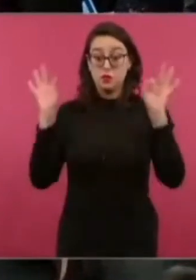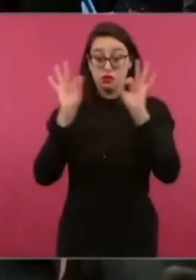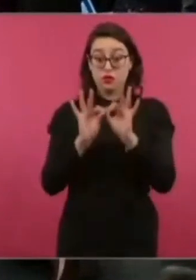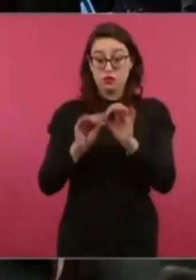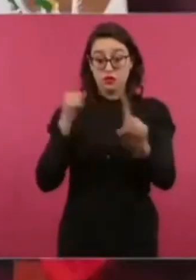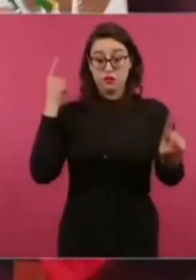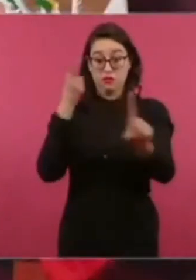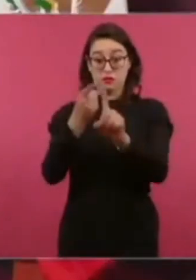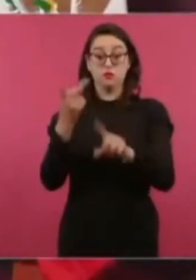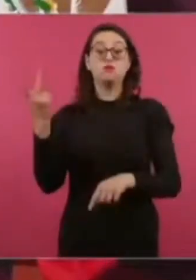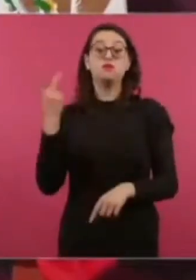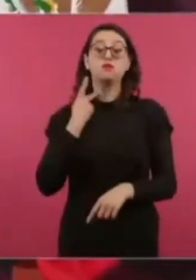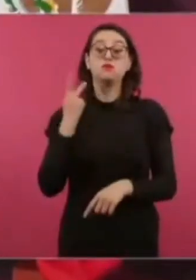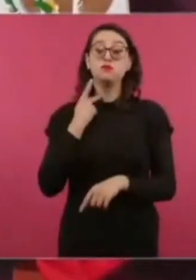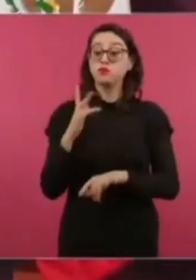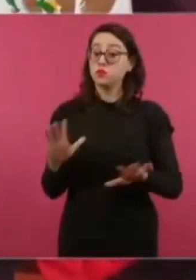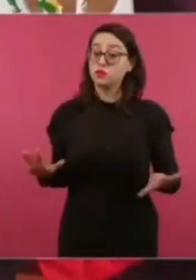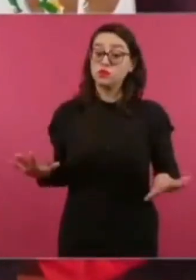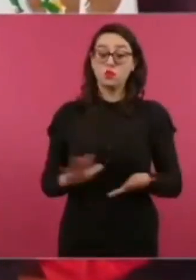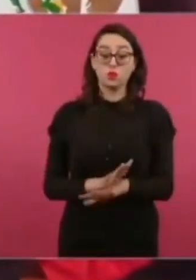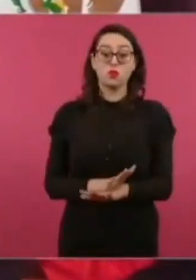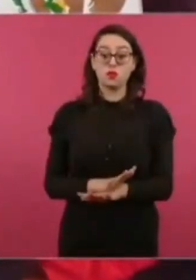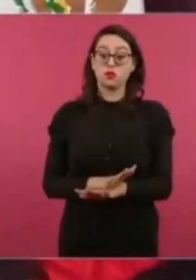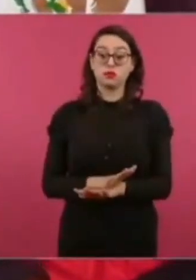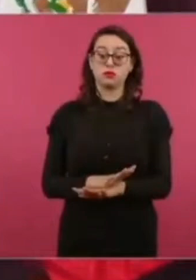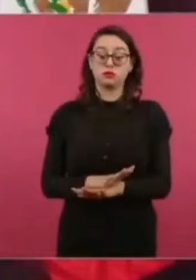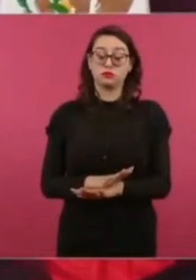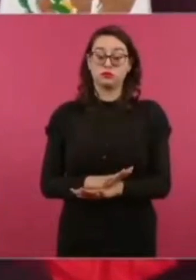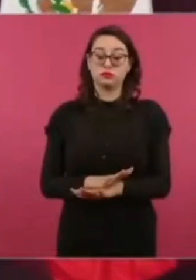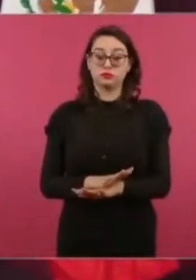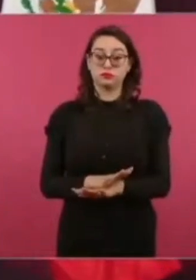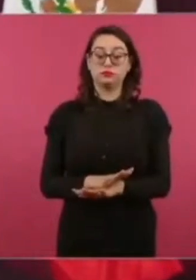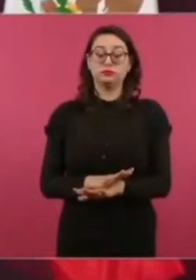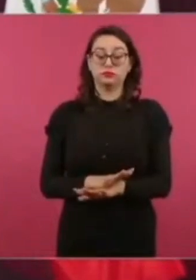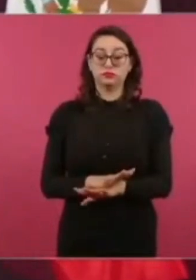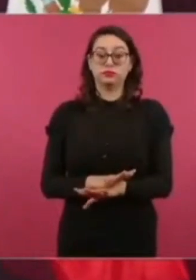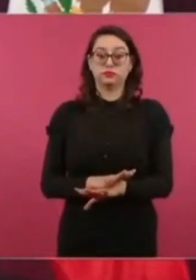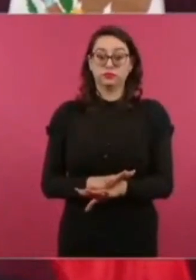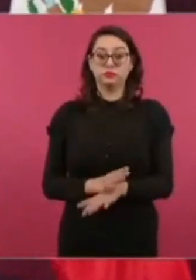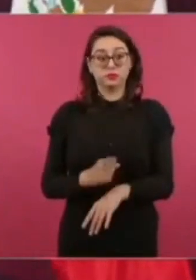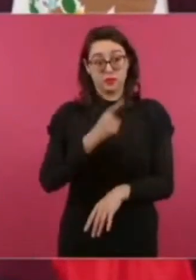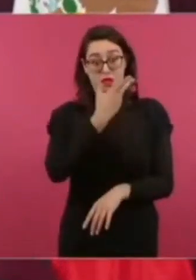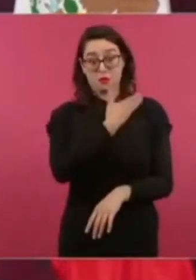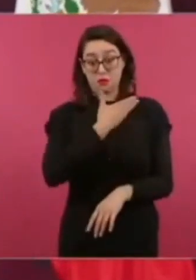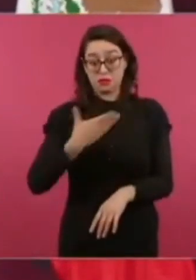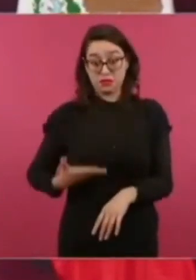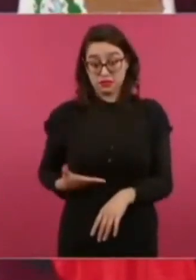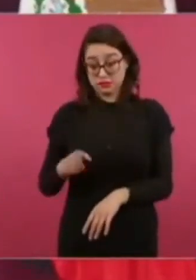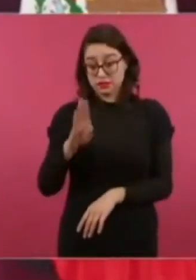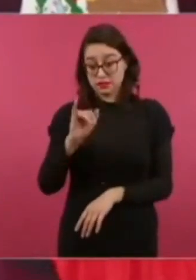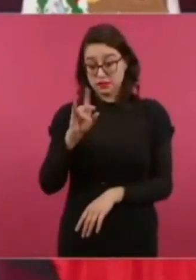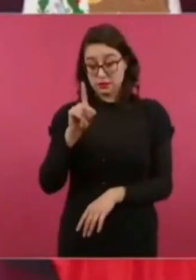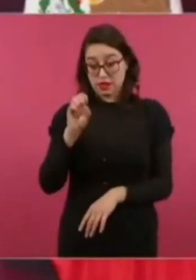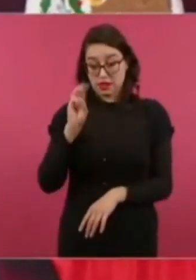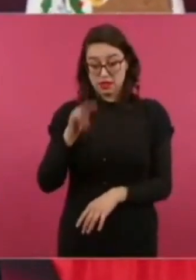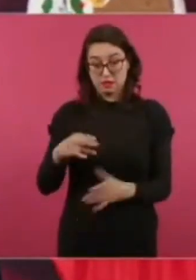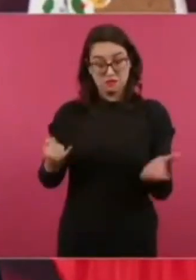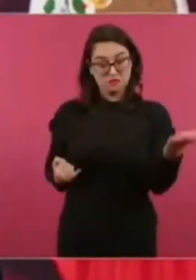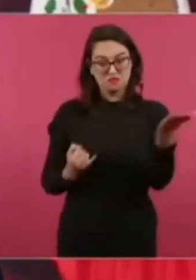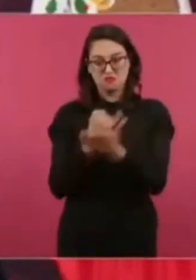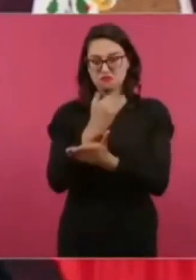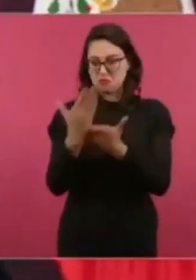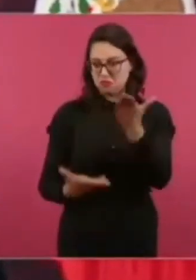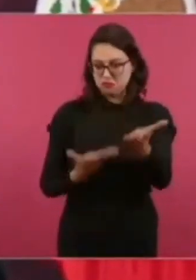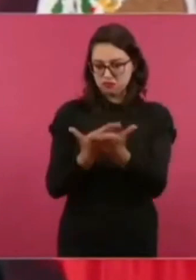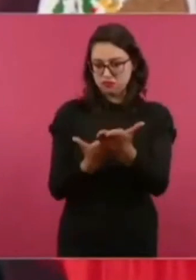es admirable lo que ha hecho el presidente Biden que es el